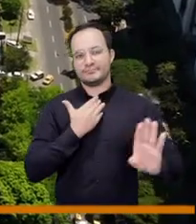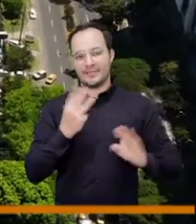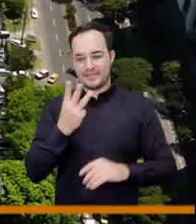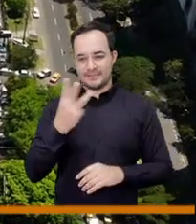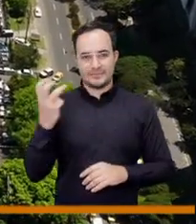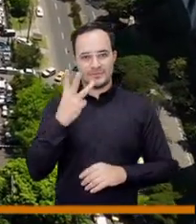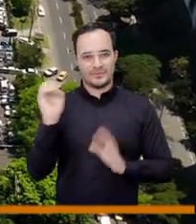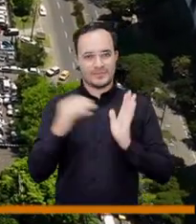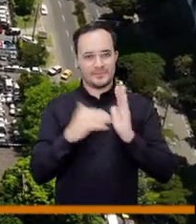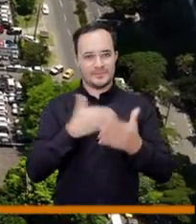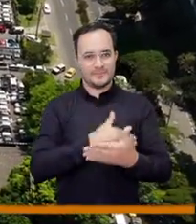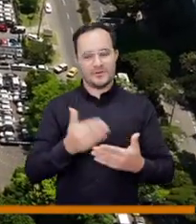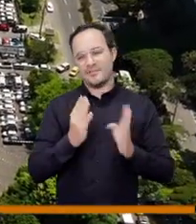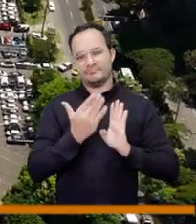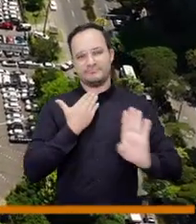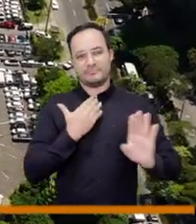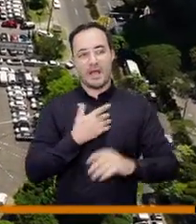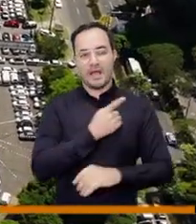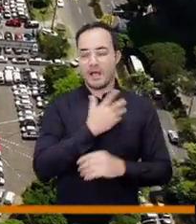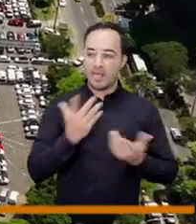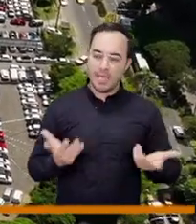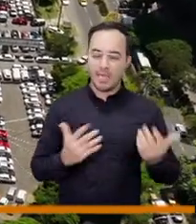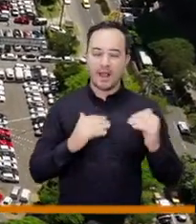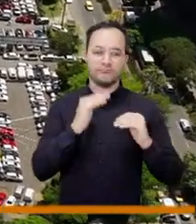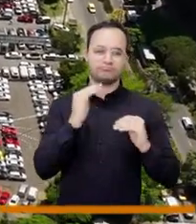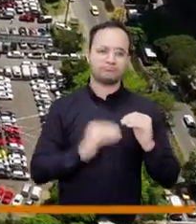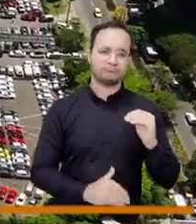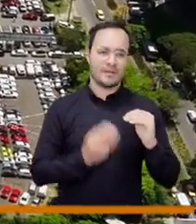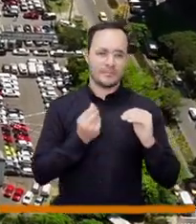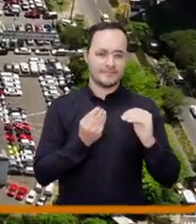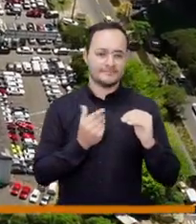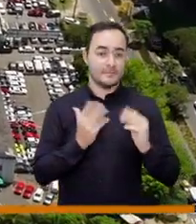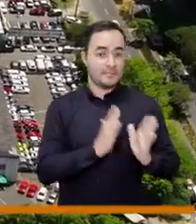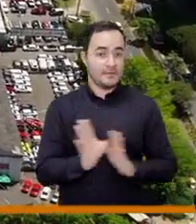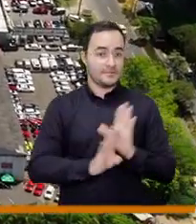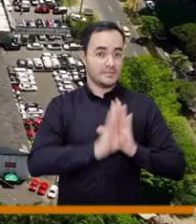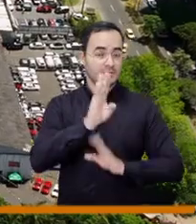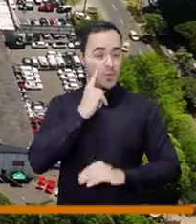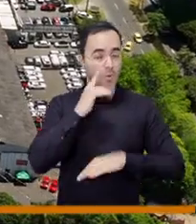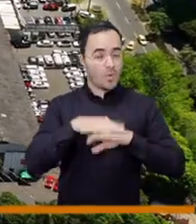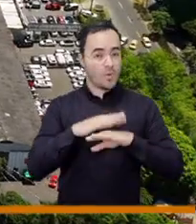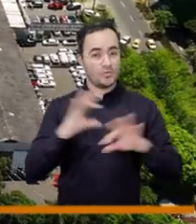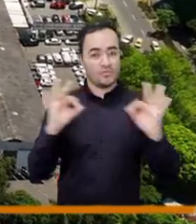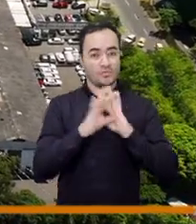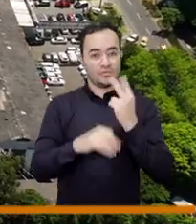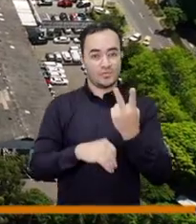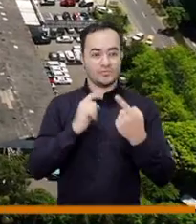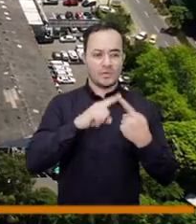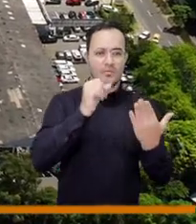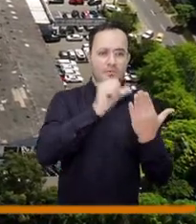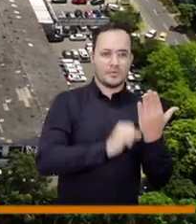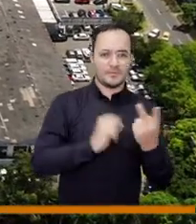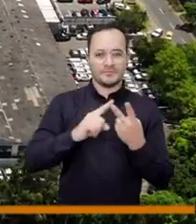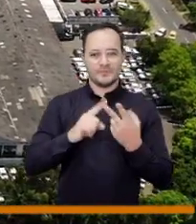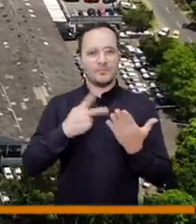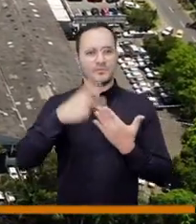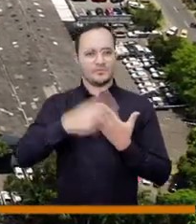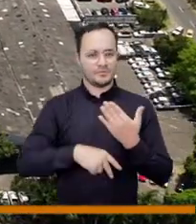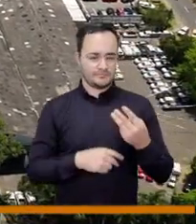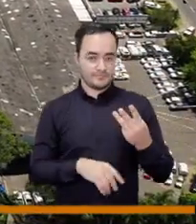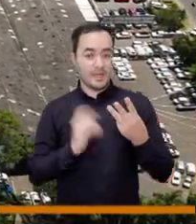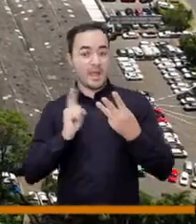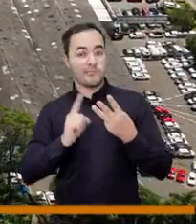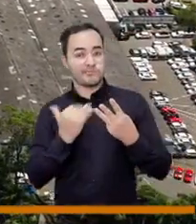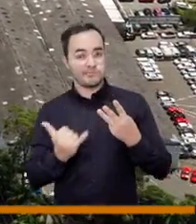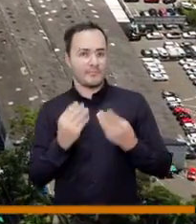que sucedió con esto se desfinanció un plan de desarrollo un plan desarrollo tiene dos componentes programas y proyectos y tiene presupuesto